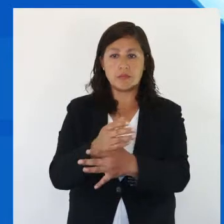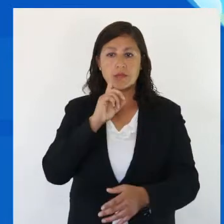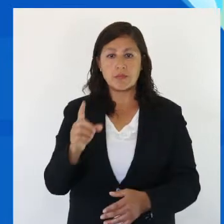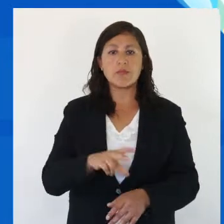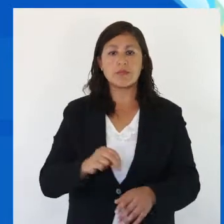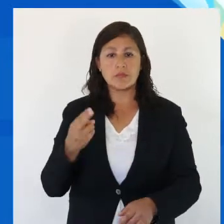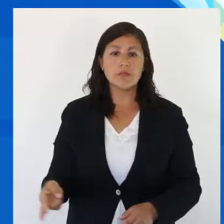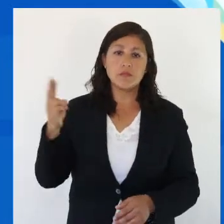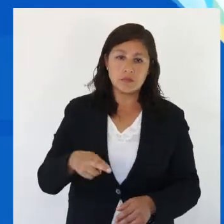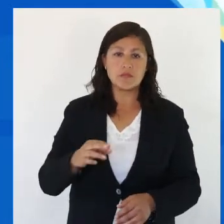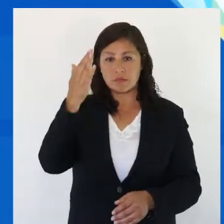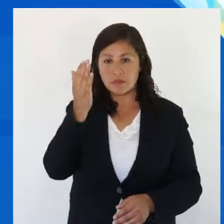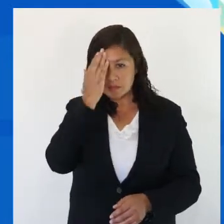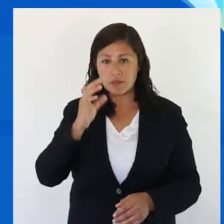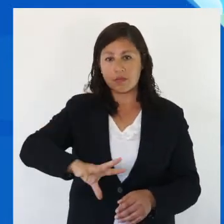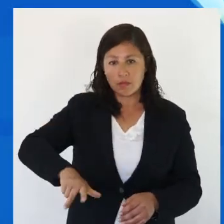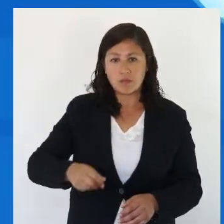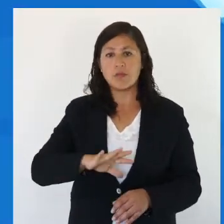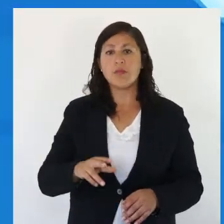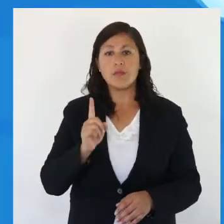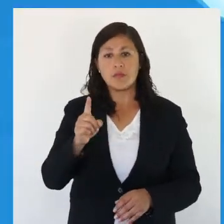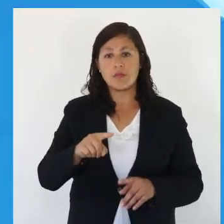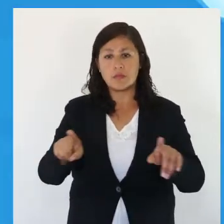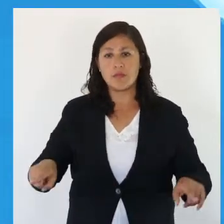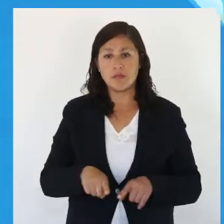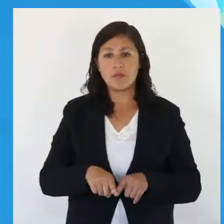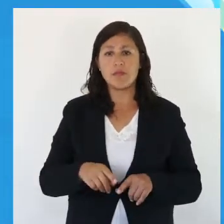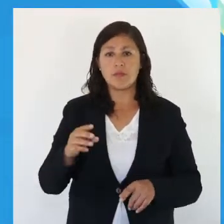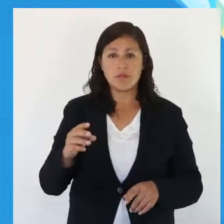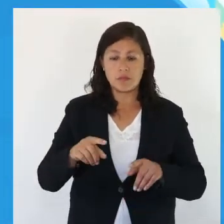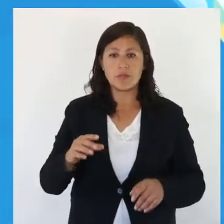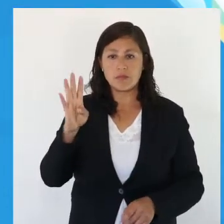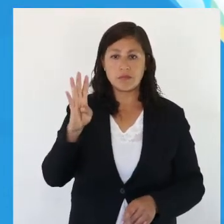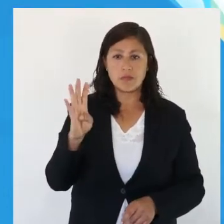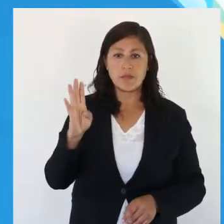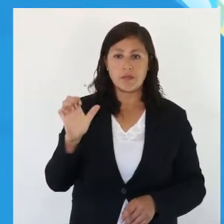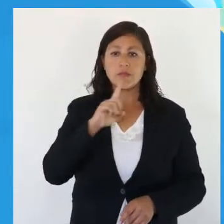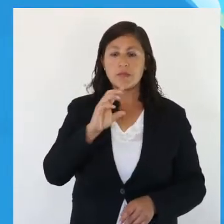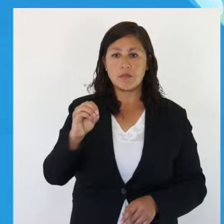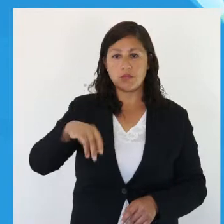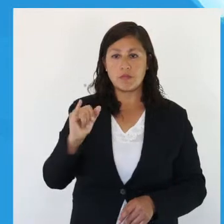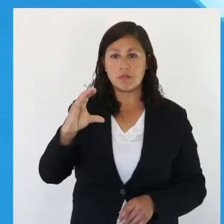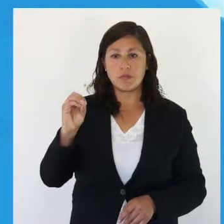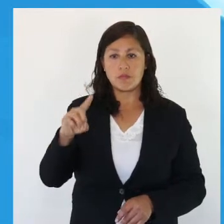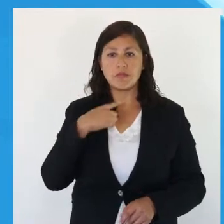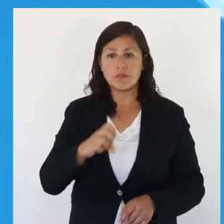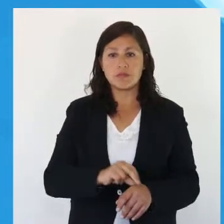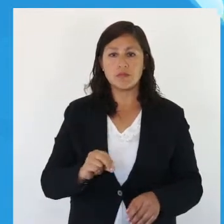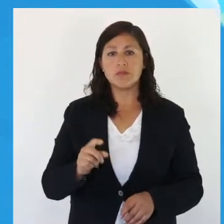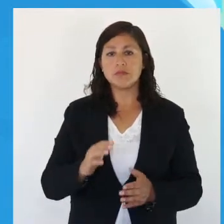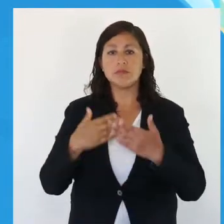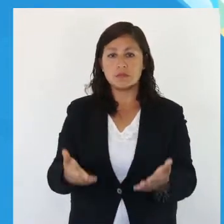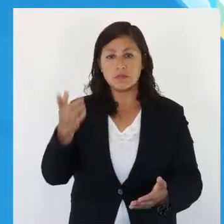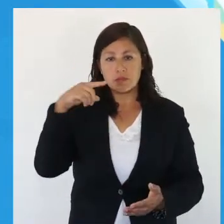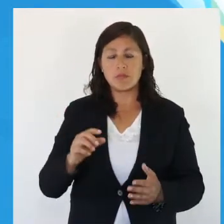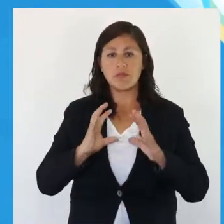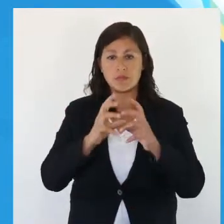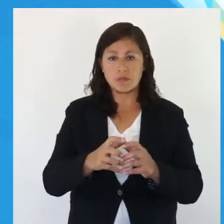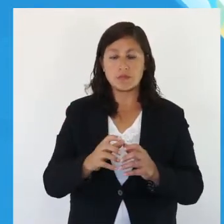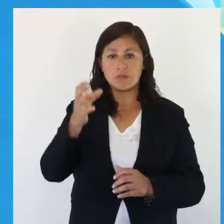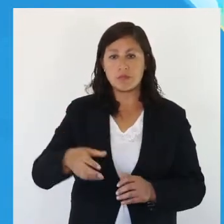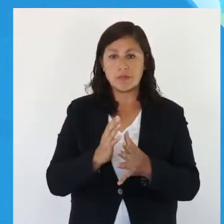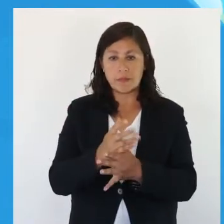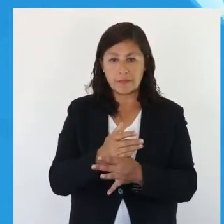reincidentes en el delito de hurto desde áreas de manejo de recursos ventónicos, que son destinaciones entregadas a una organización de